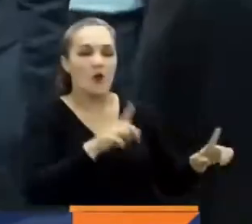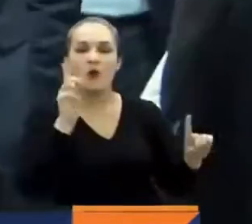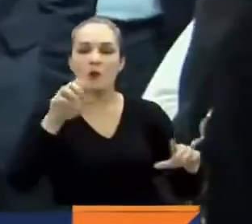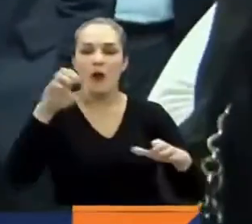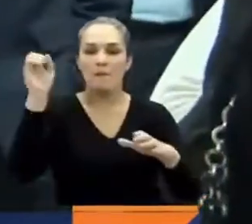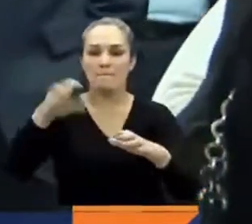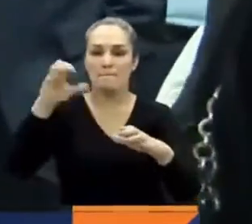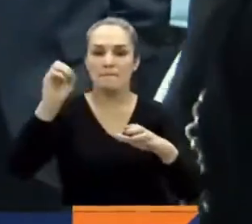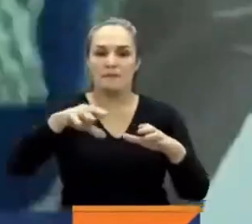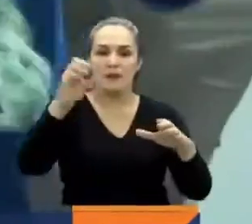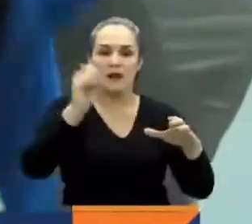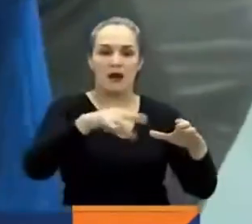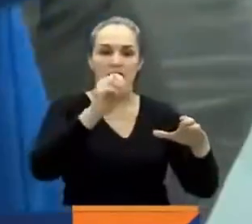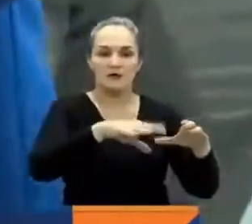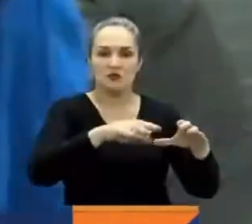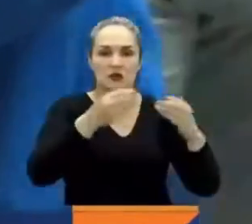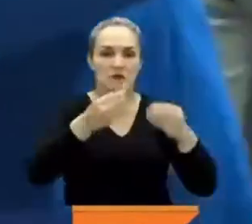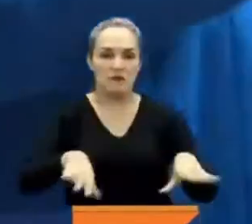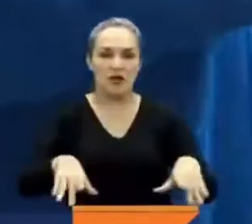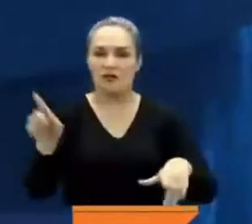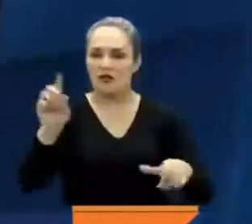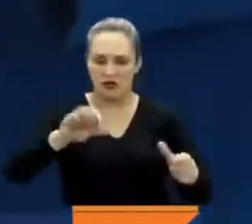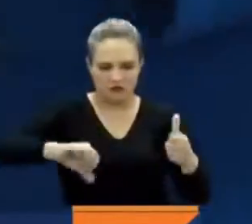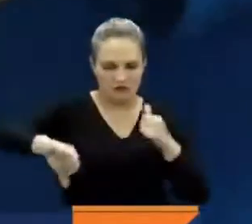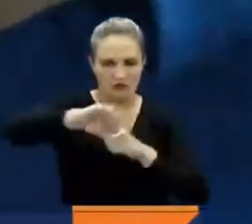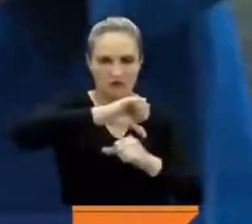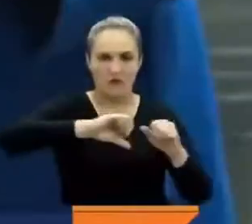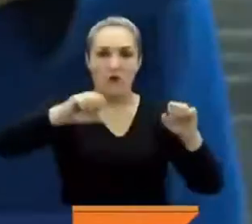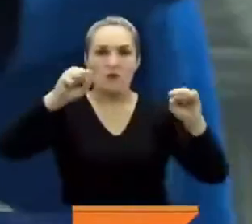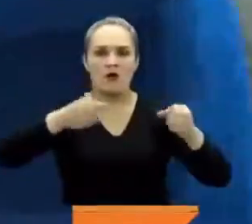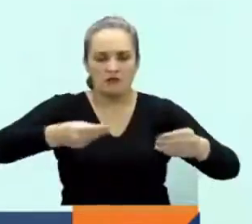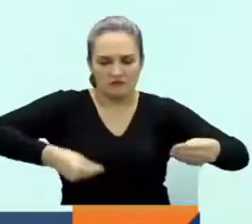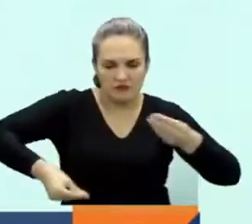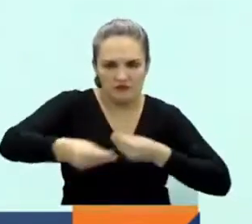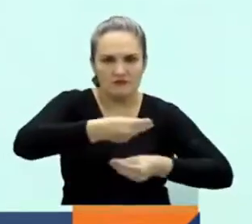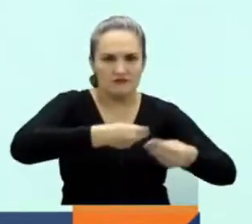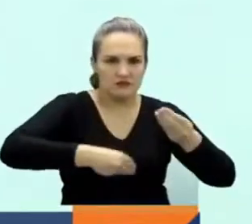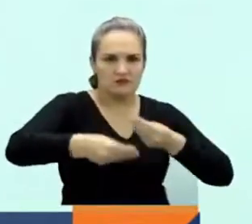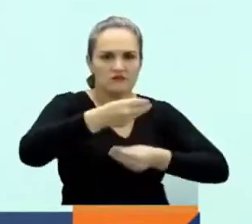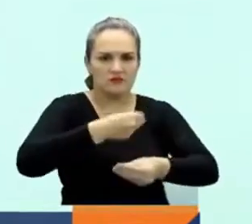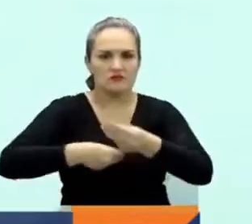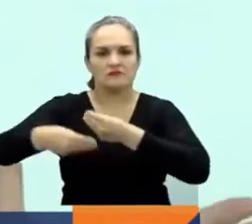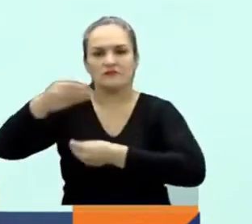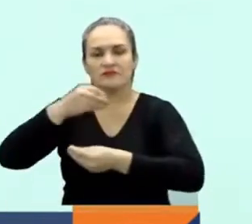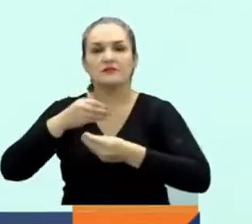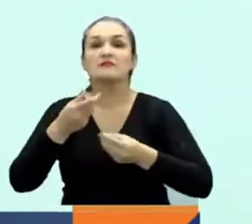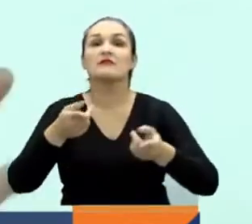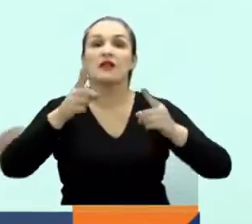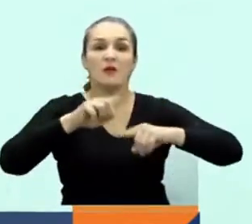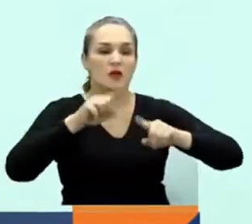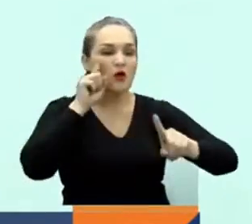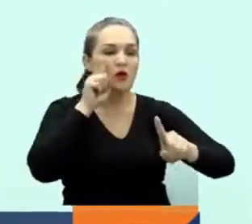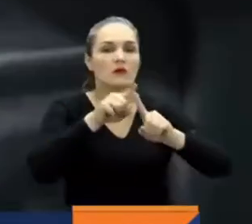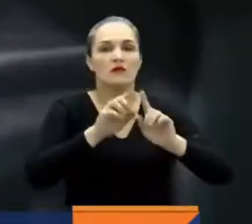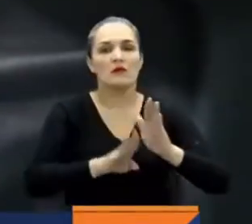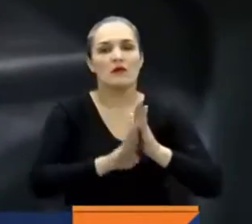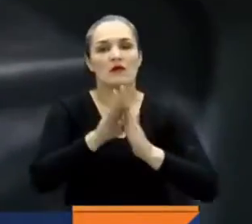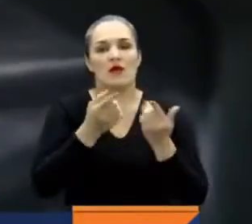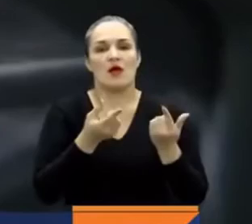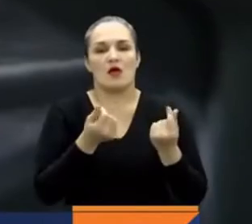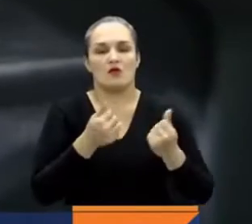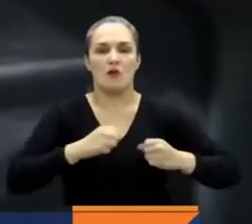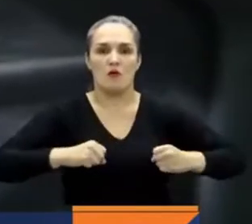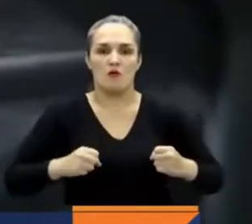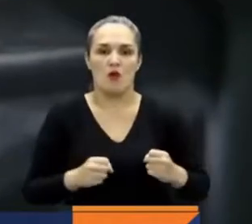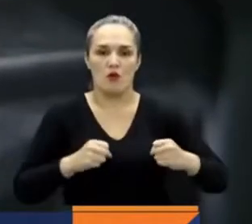basura y enrutarlo hacia un nuevo ciclo. Y en esa circularidad de los residuos, integrar actores que jalonen la economía de Bogotá como